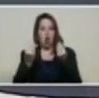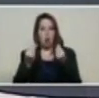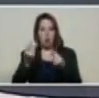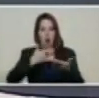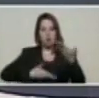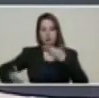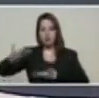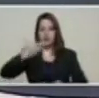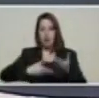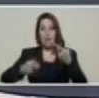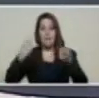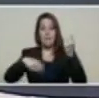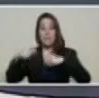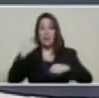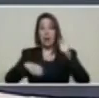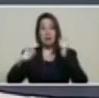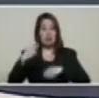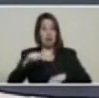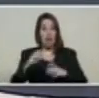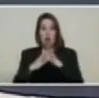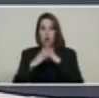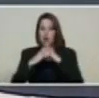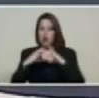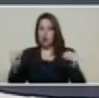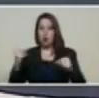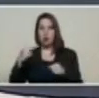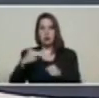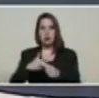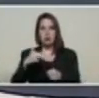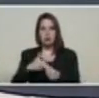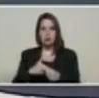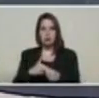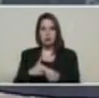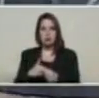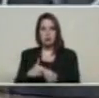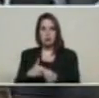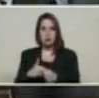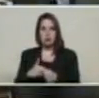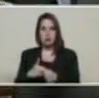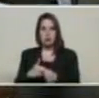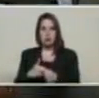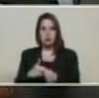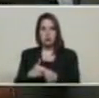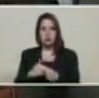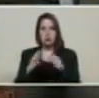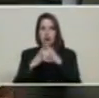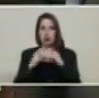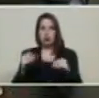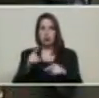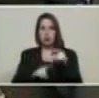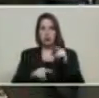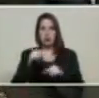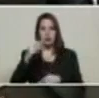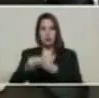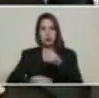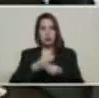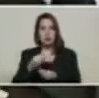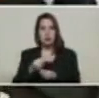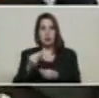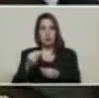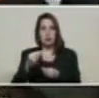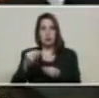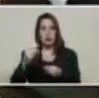venta de todos su petróleo y todos los derivados del petróleo que salgan de